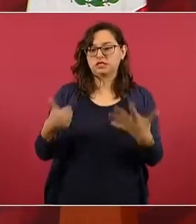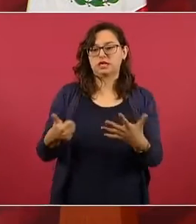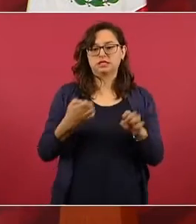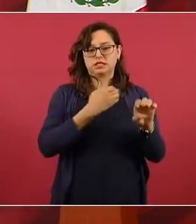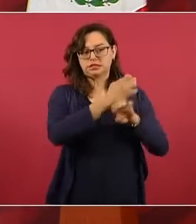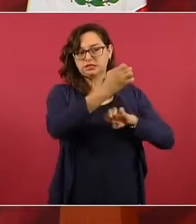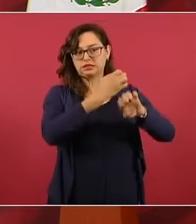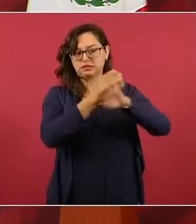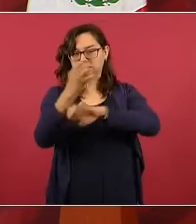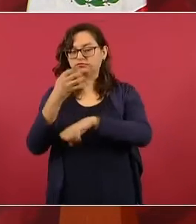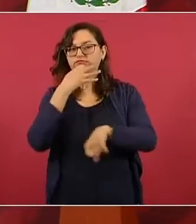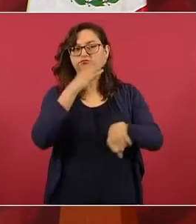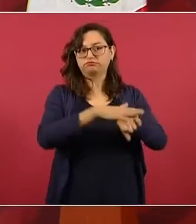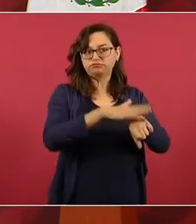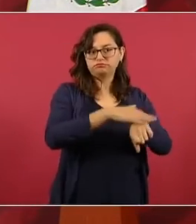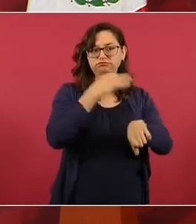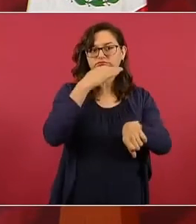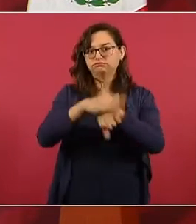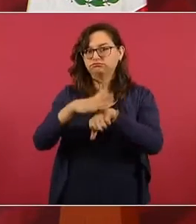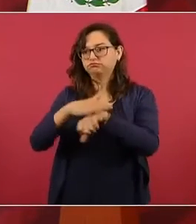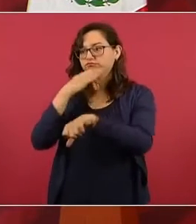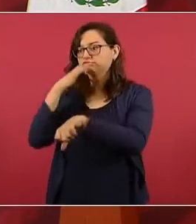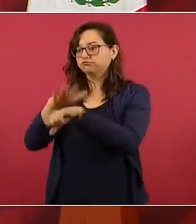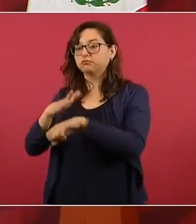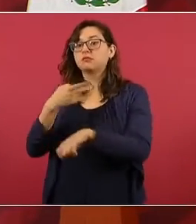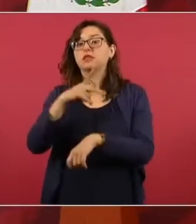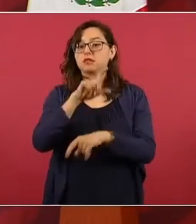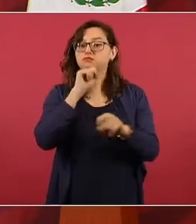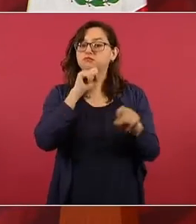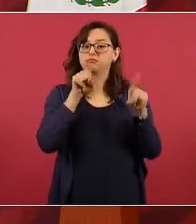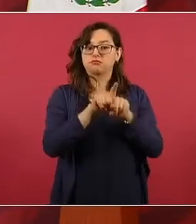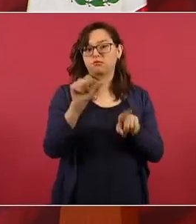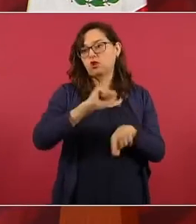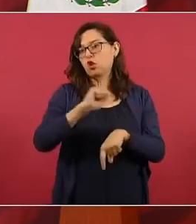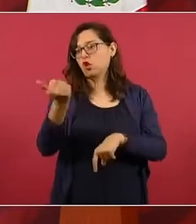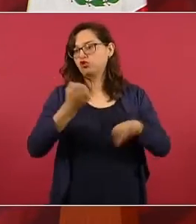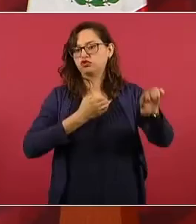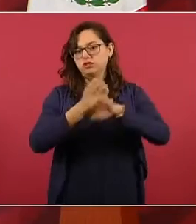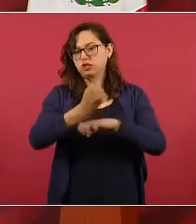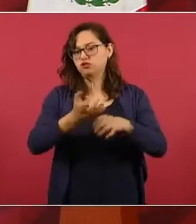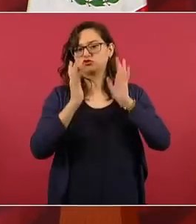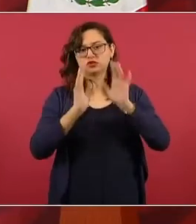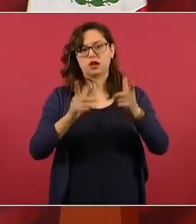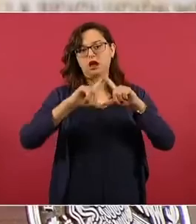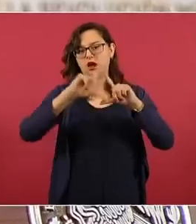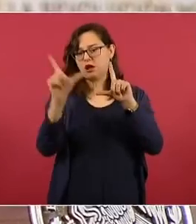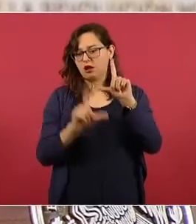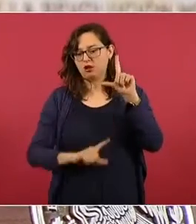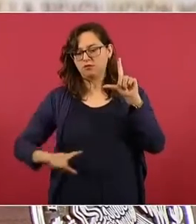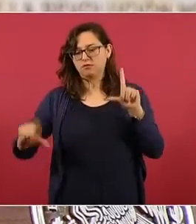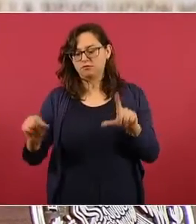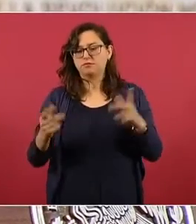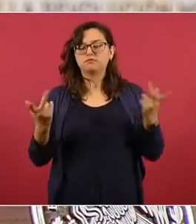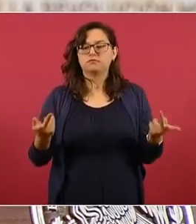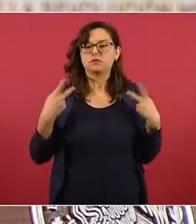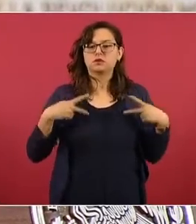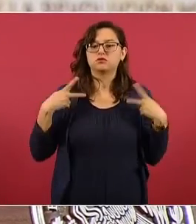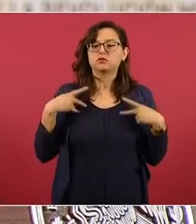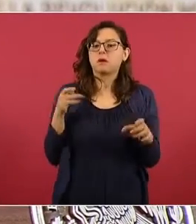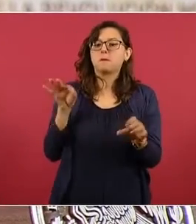hubieron elecciones, sino ya en todo el país, se conozca de cómo votaron